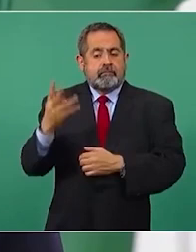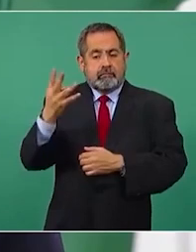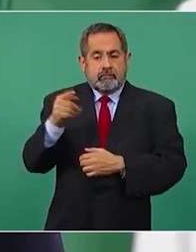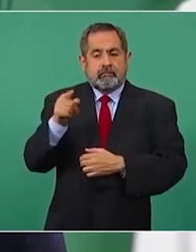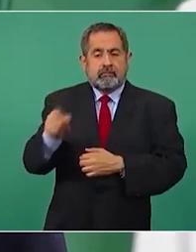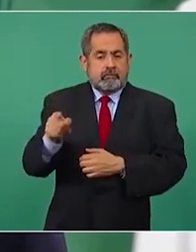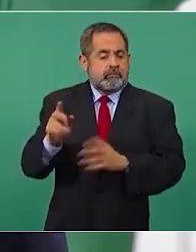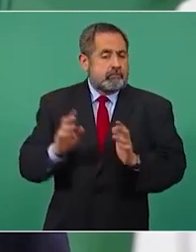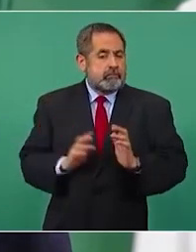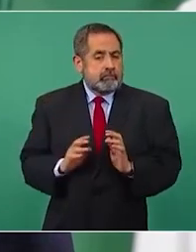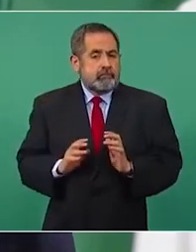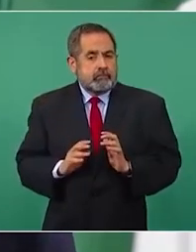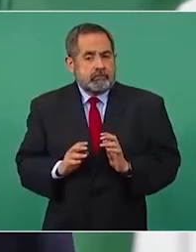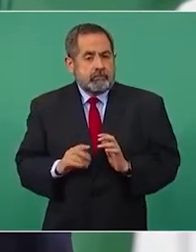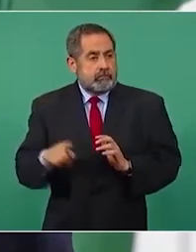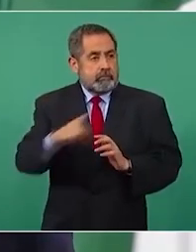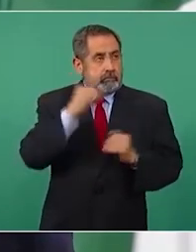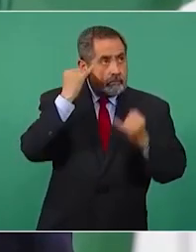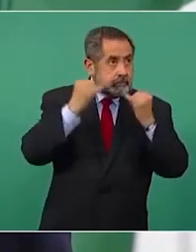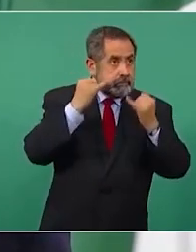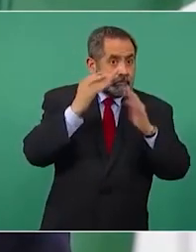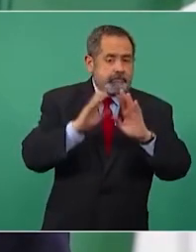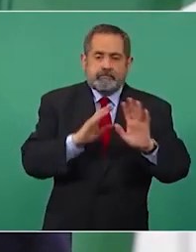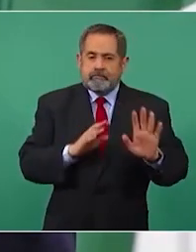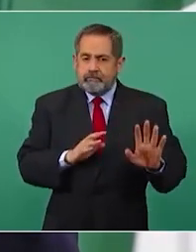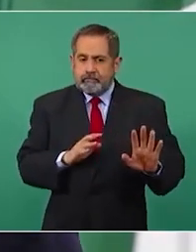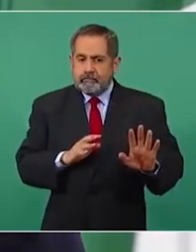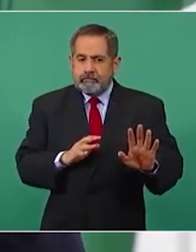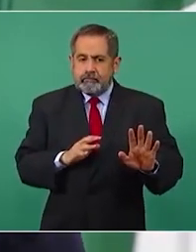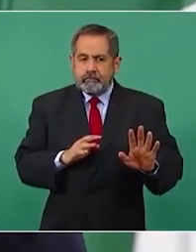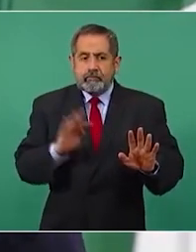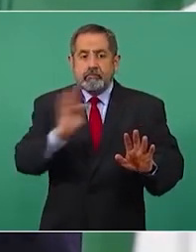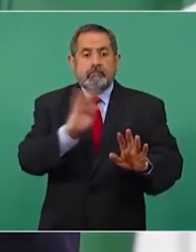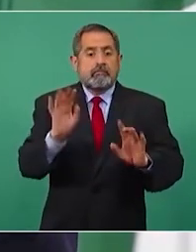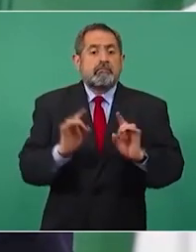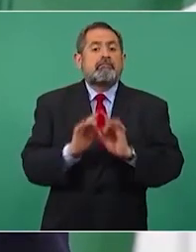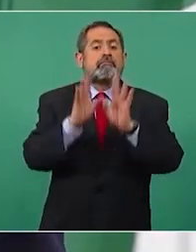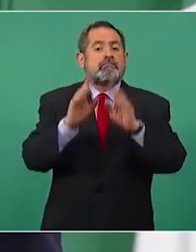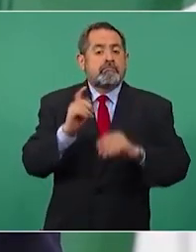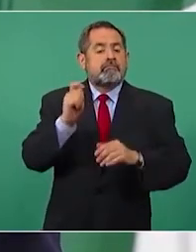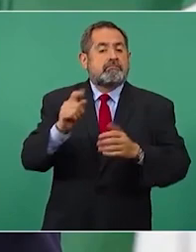Y que no se hagan muchas ilusiones, porque una de esas